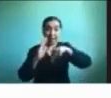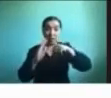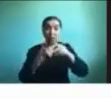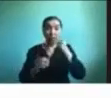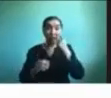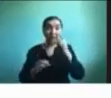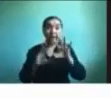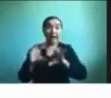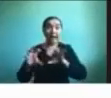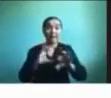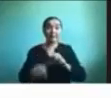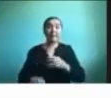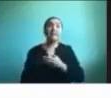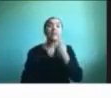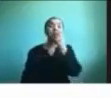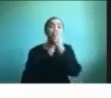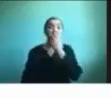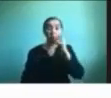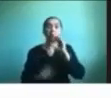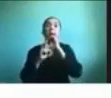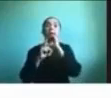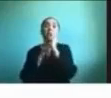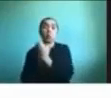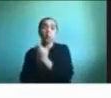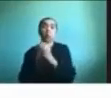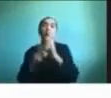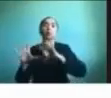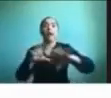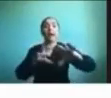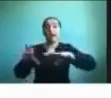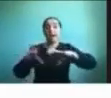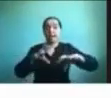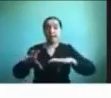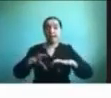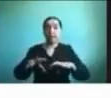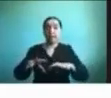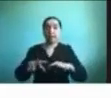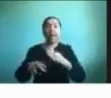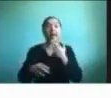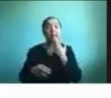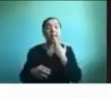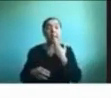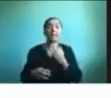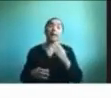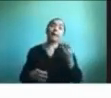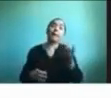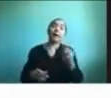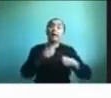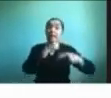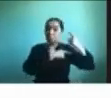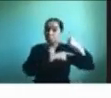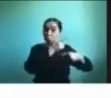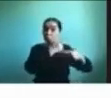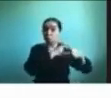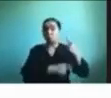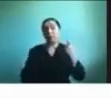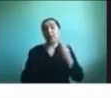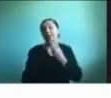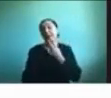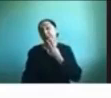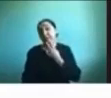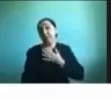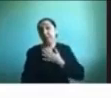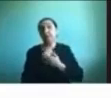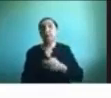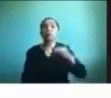lenguaje y actividades de cultura ¿ya? entonces también hay testimonio esto es como para valorar un poco la cultura